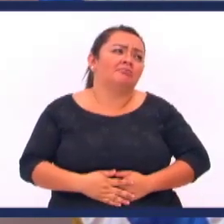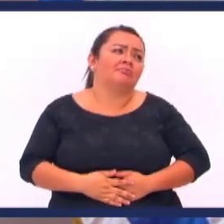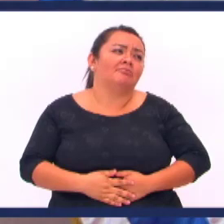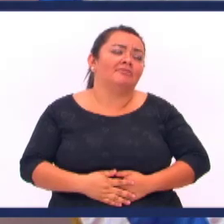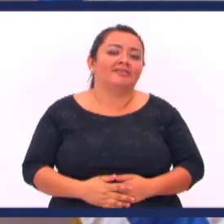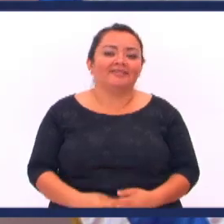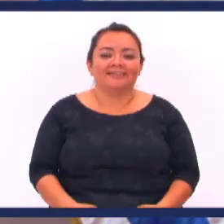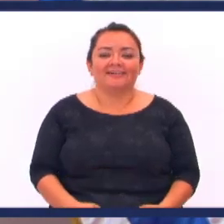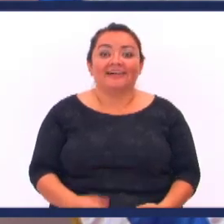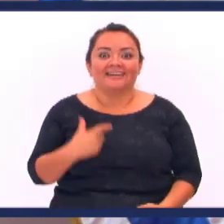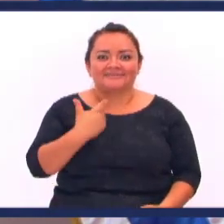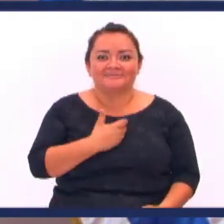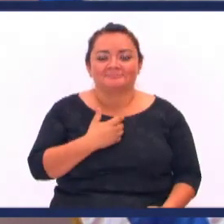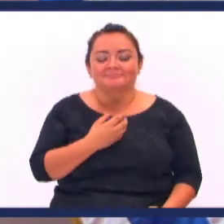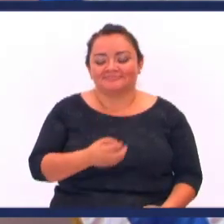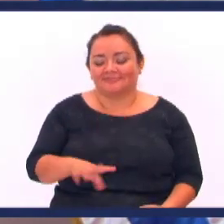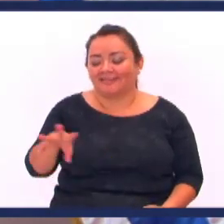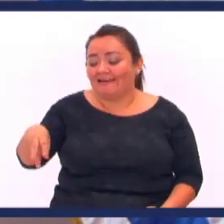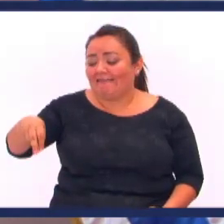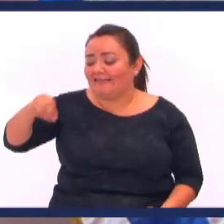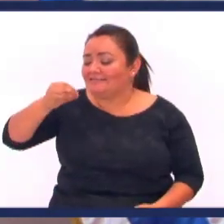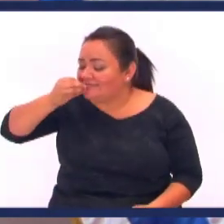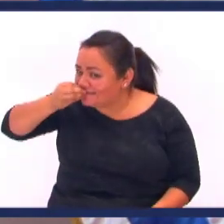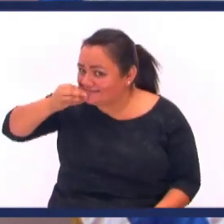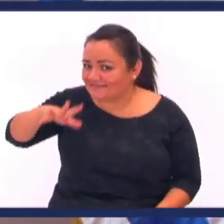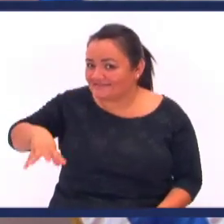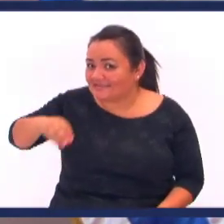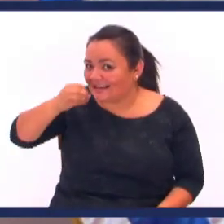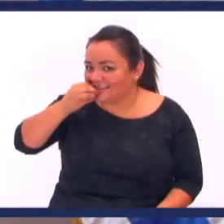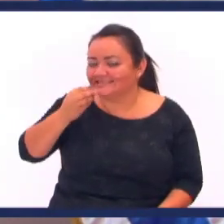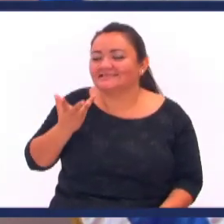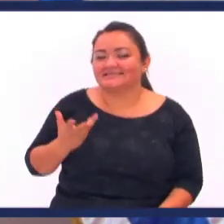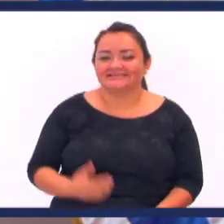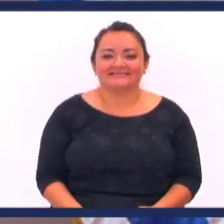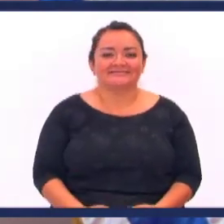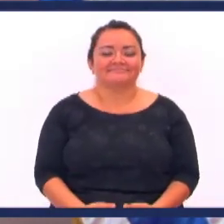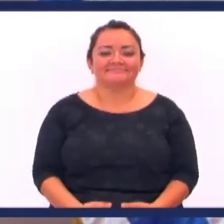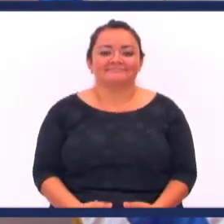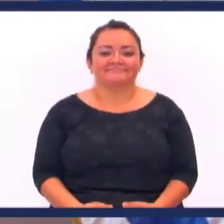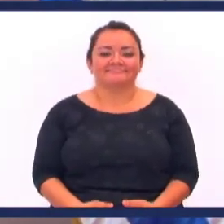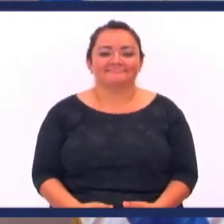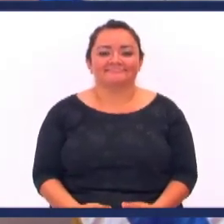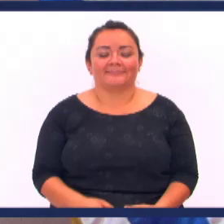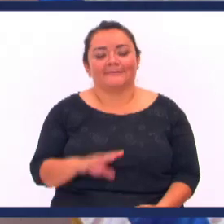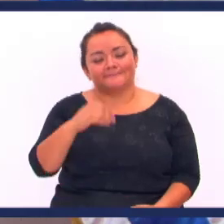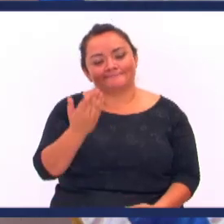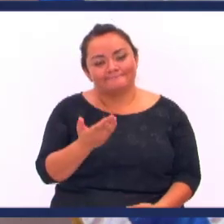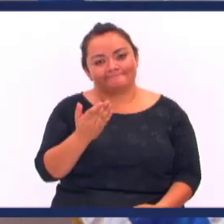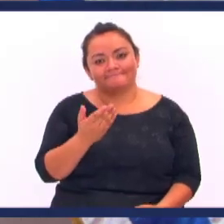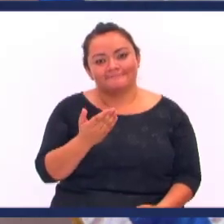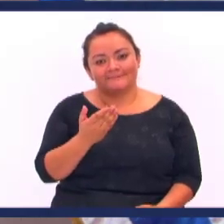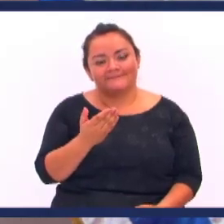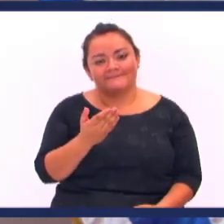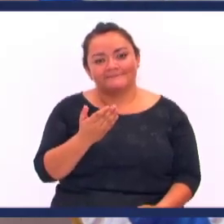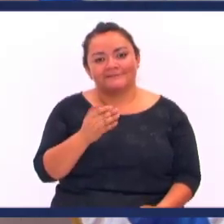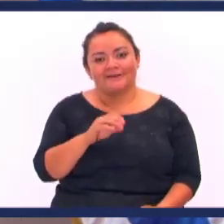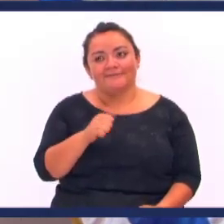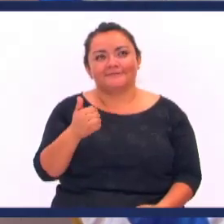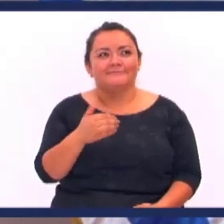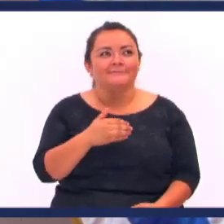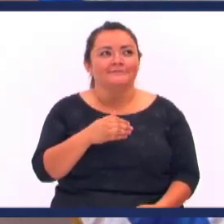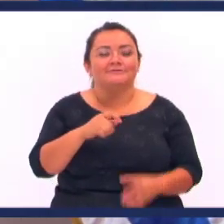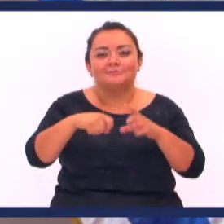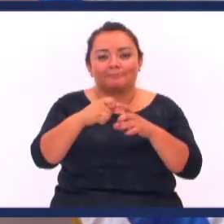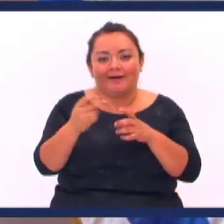mañana Pero descartábamos Tierra hermano Porque no nos daban Nada en la casa ¿Qué sucedía? Pero de repente Se invertó Las sopas